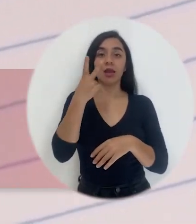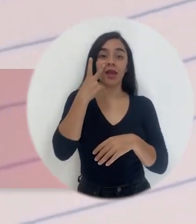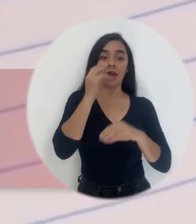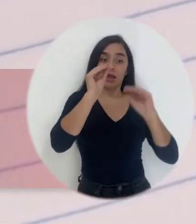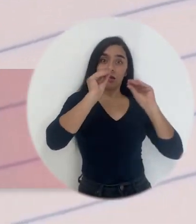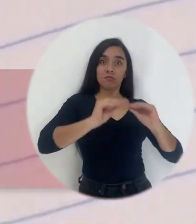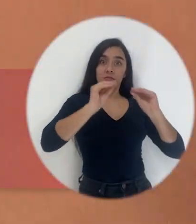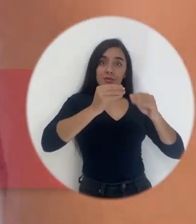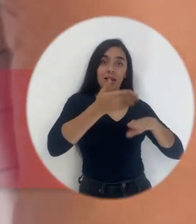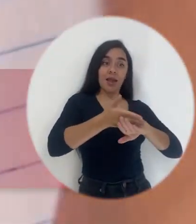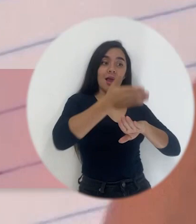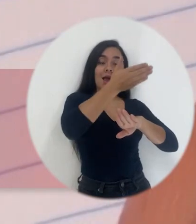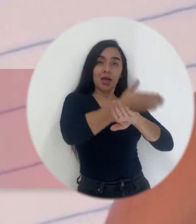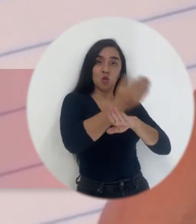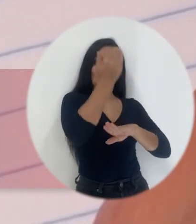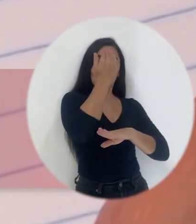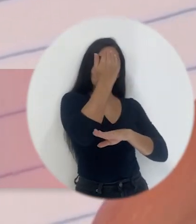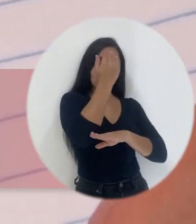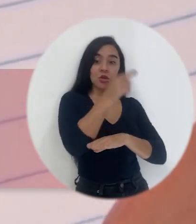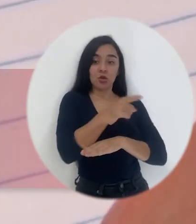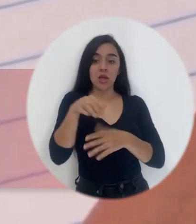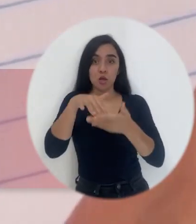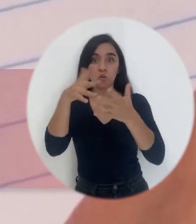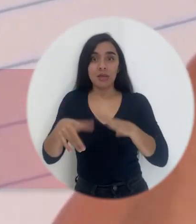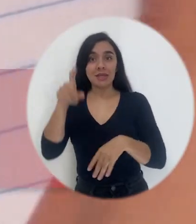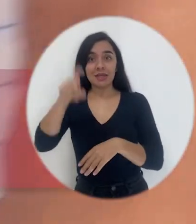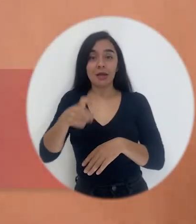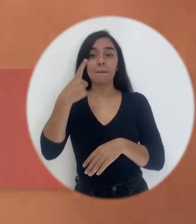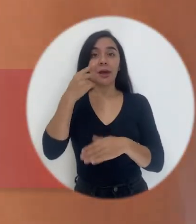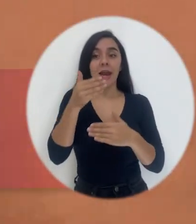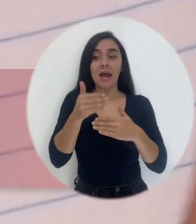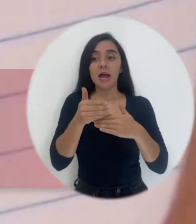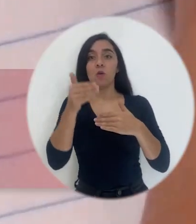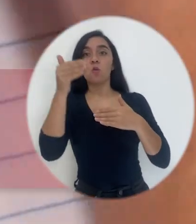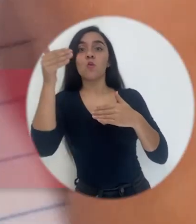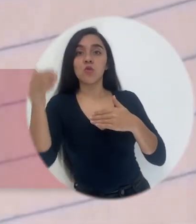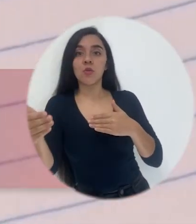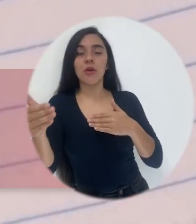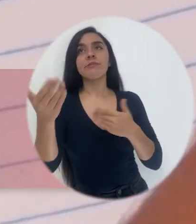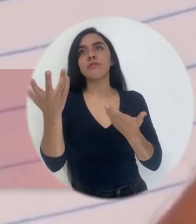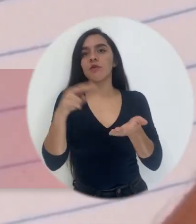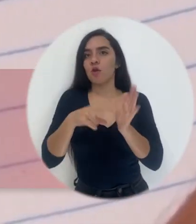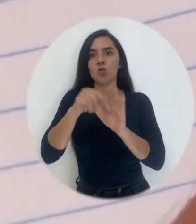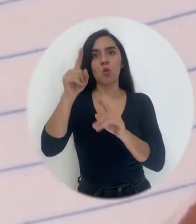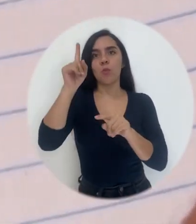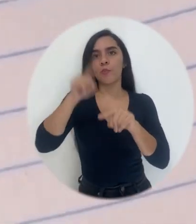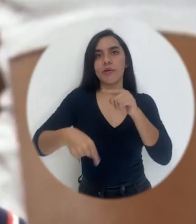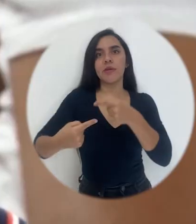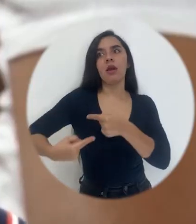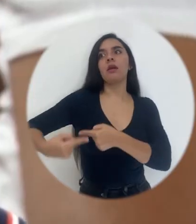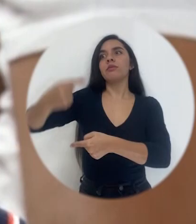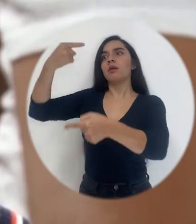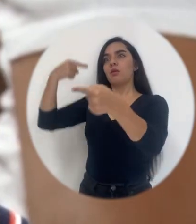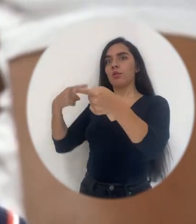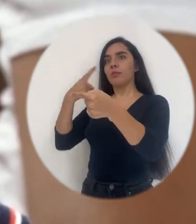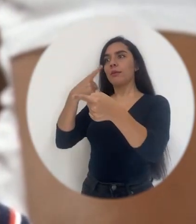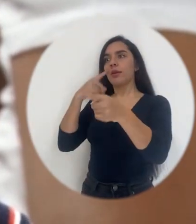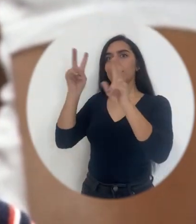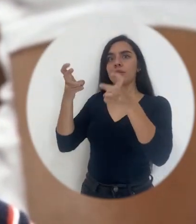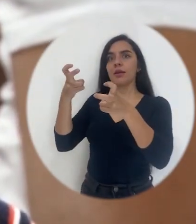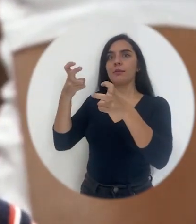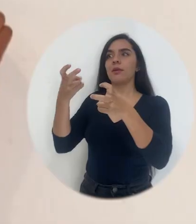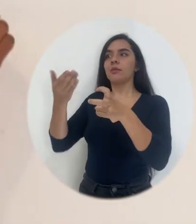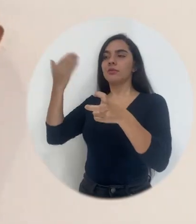previos que los muchachos han necesitado para poder ver el conocimiento siguiente. Digamos, no nos podemos devolver a ver el año atrás.